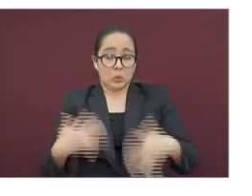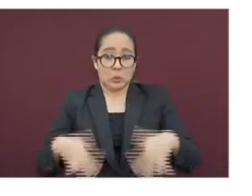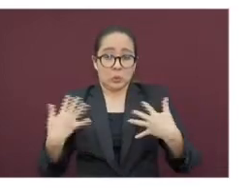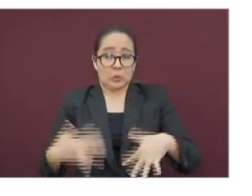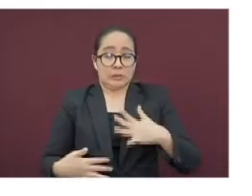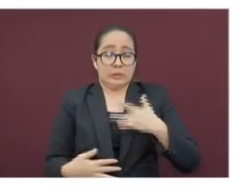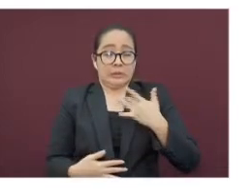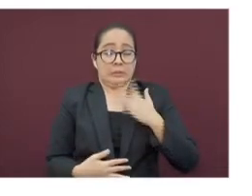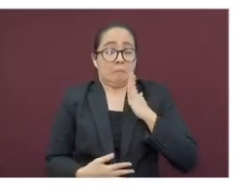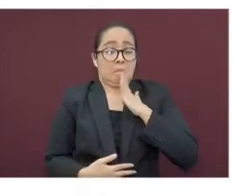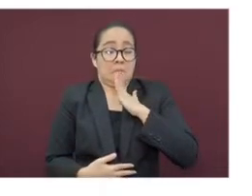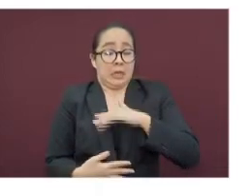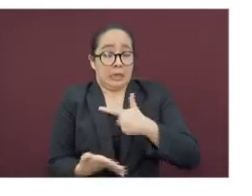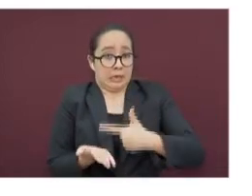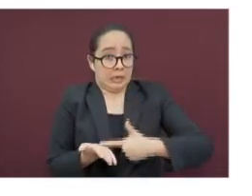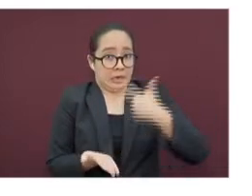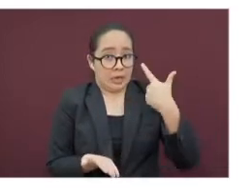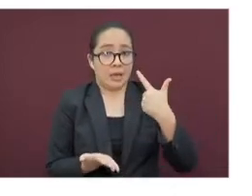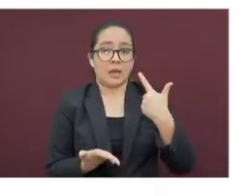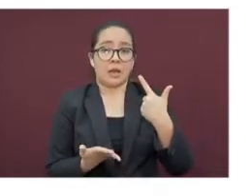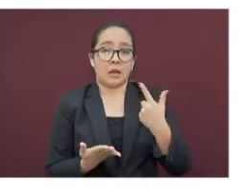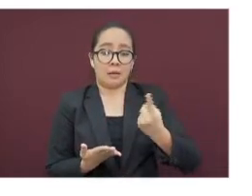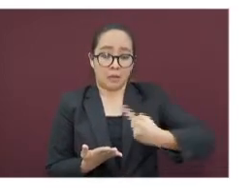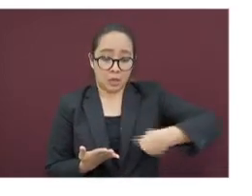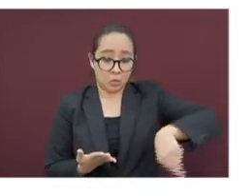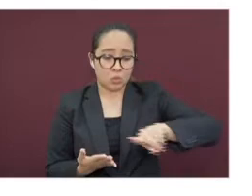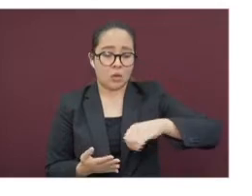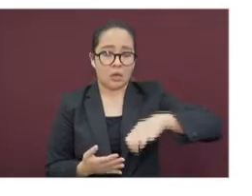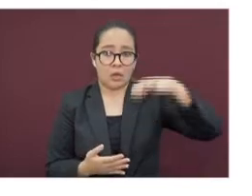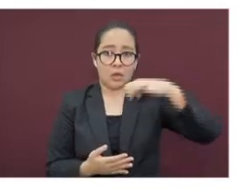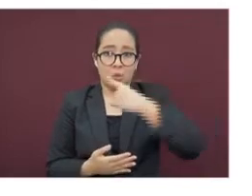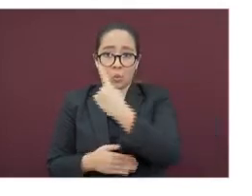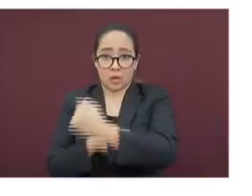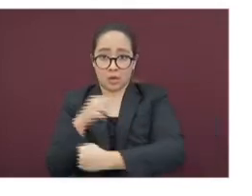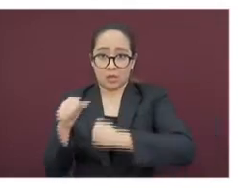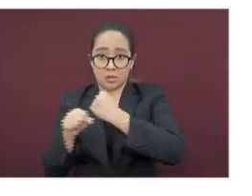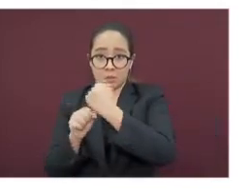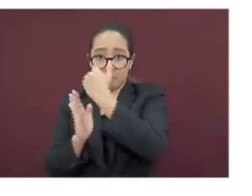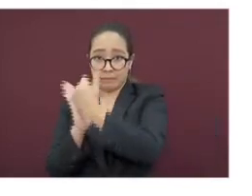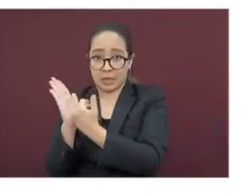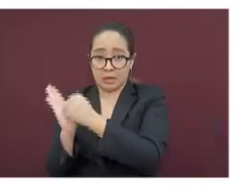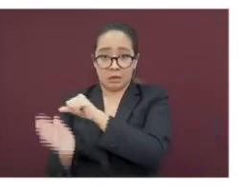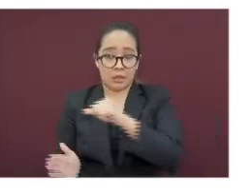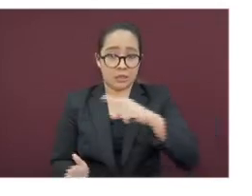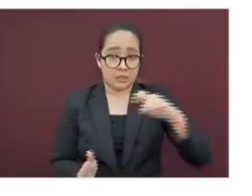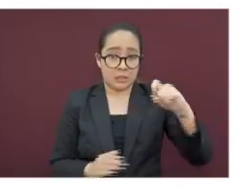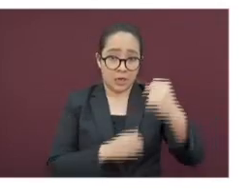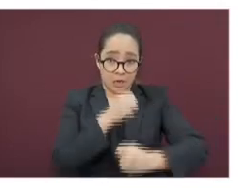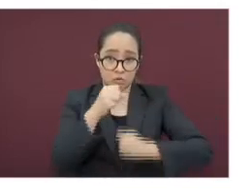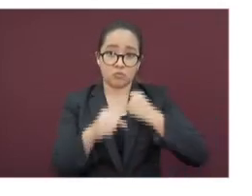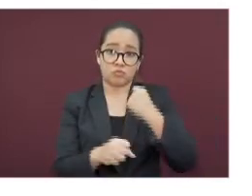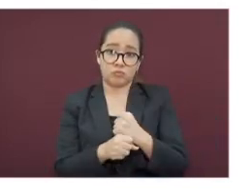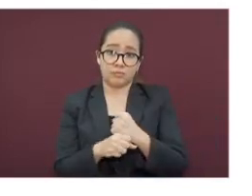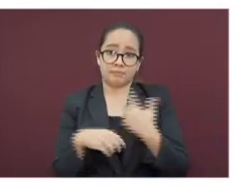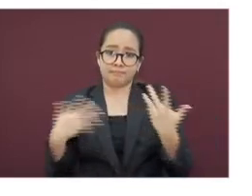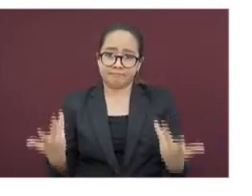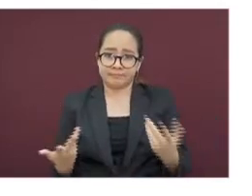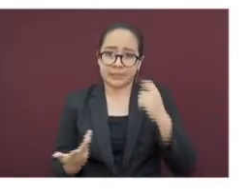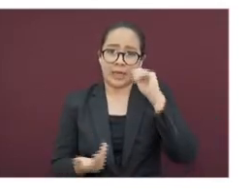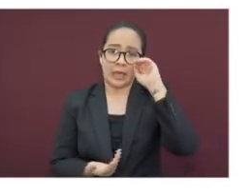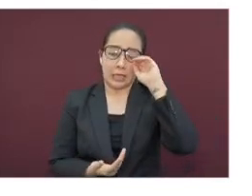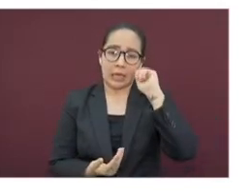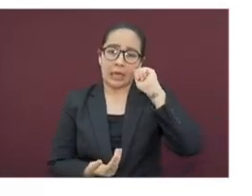severos y han ocurrido en enfermos desde menores de un año hasta cien años, lo que indica que las